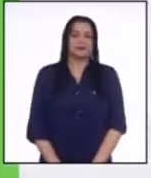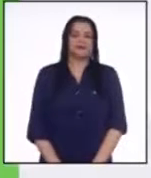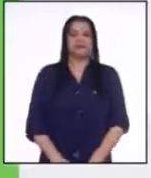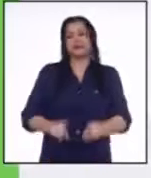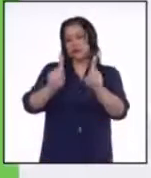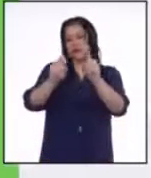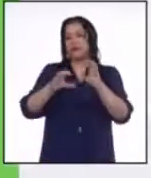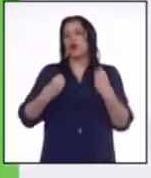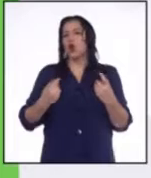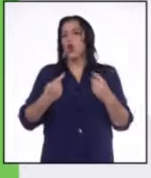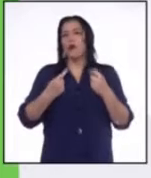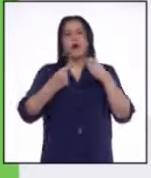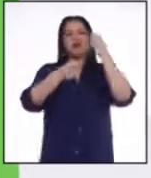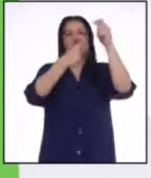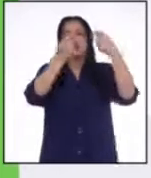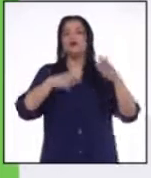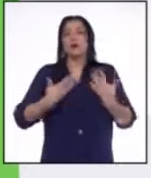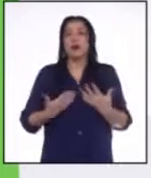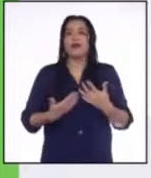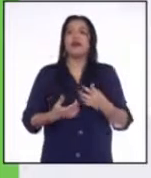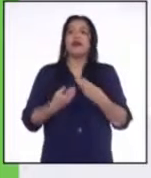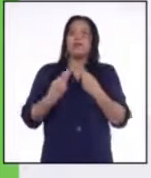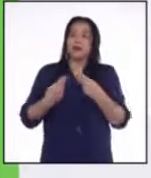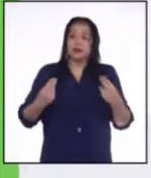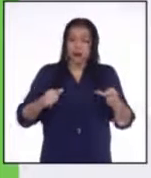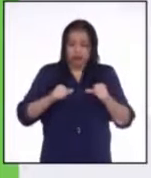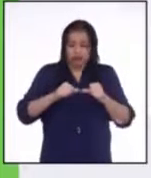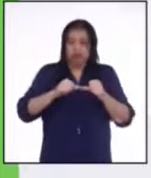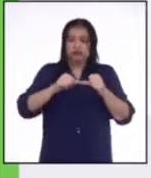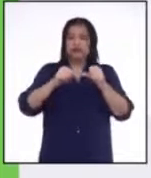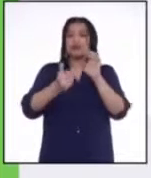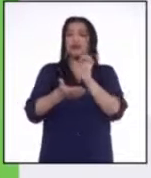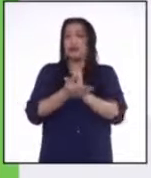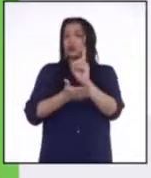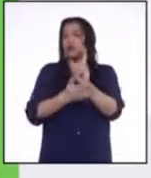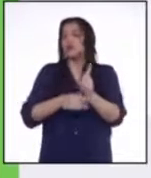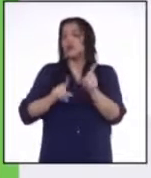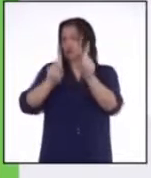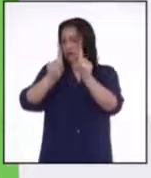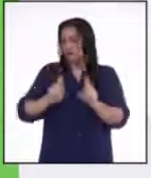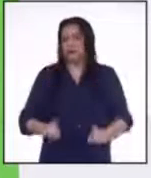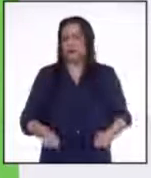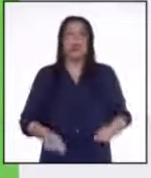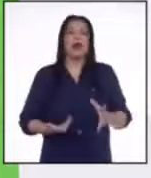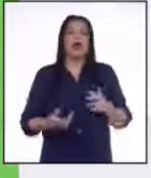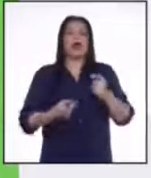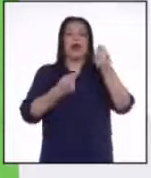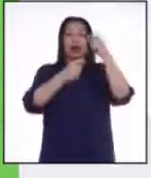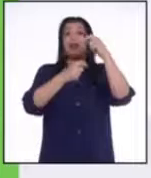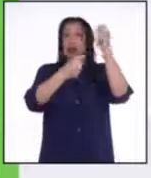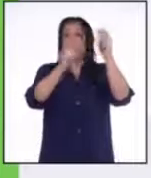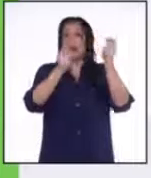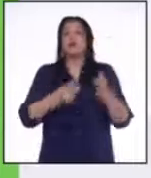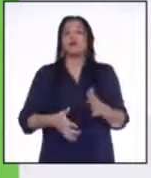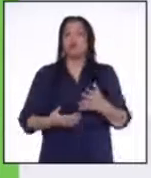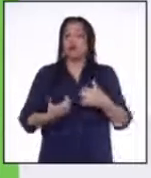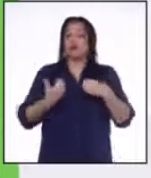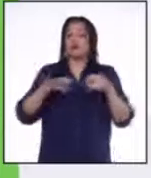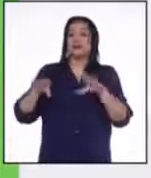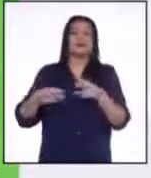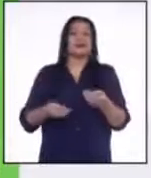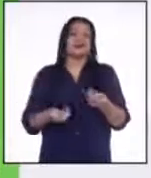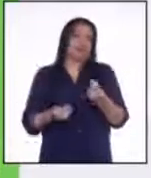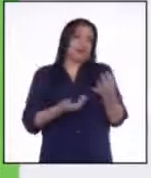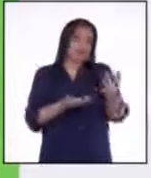¿Cómo el turismo puede ser una herramienta de conservación y educación? El turismo, como ustedes saben, es una actividad económica